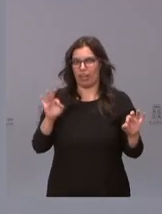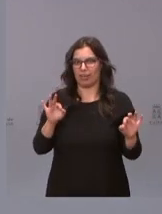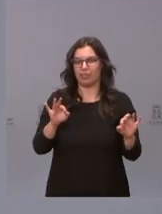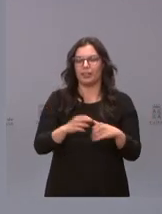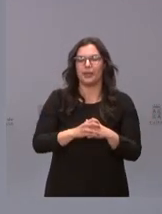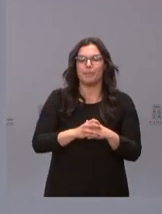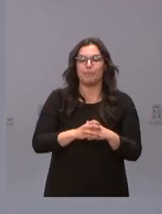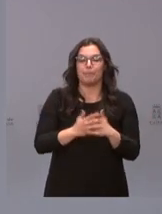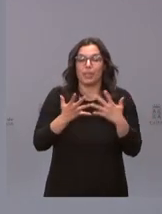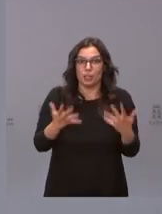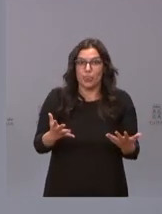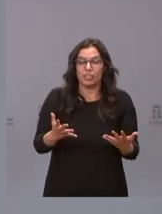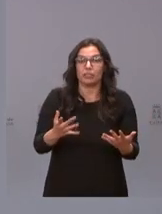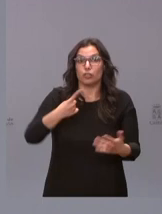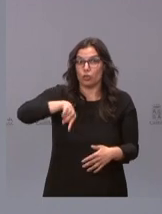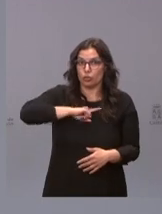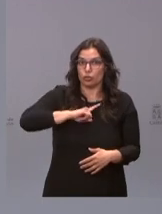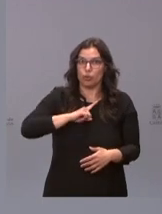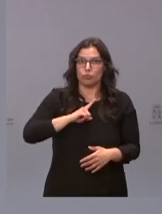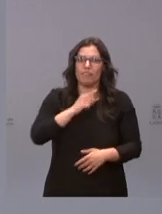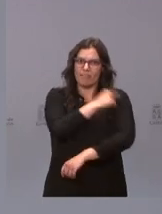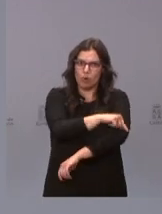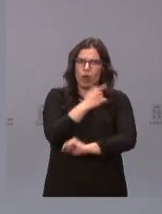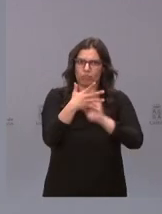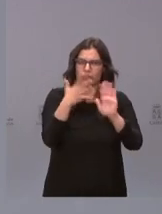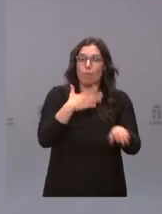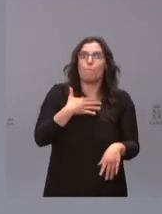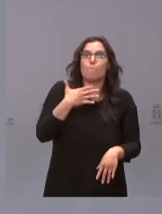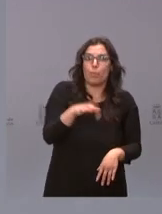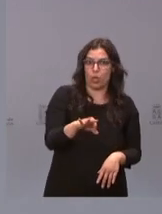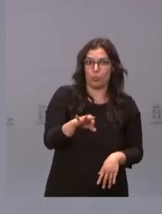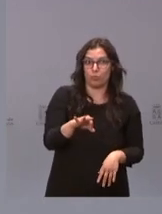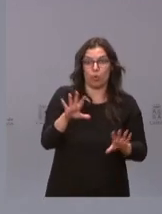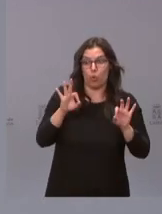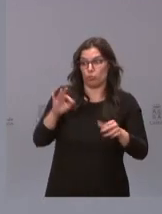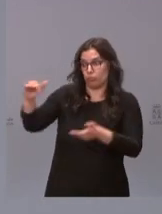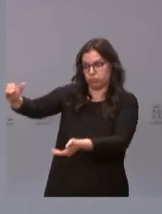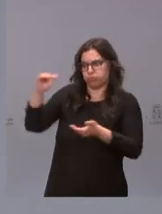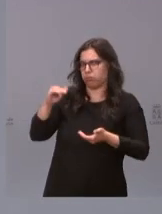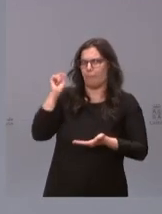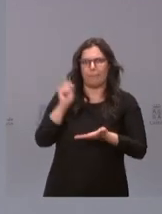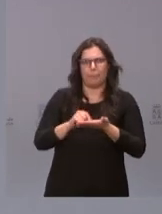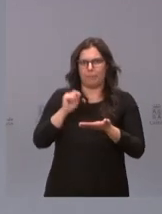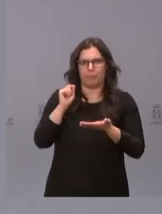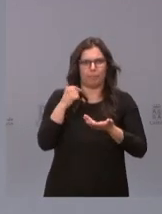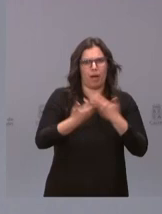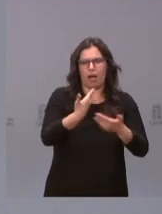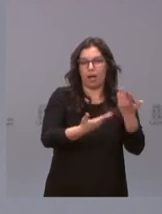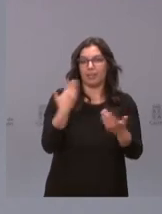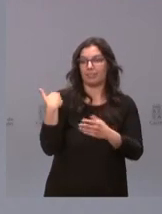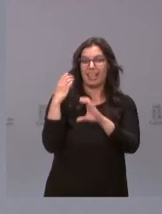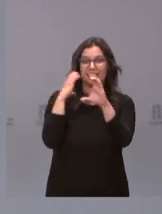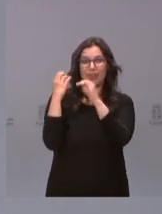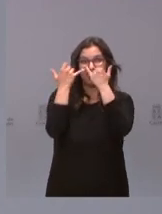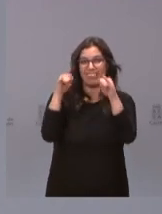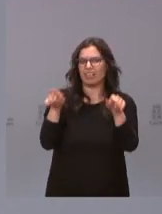nosotros tenemos capacidad para vacunar. Inmediatamente que llega no paramos, no se ha parado en Semana Santa, hemos